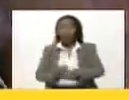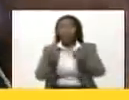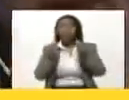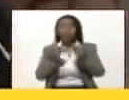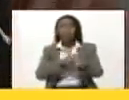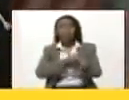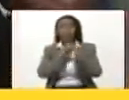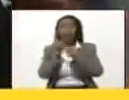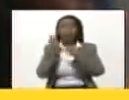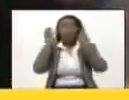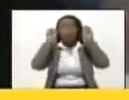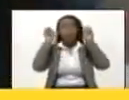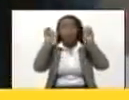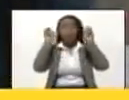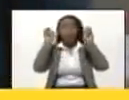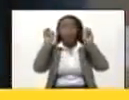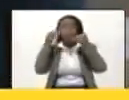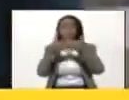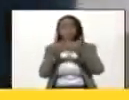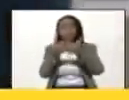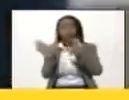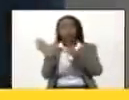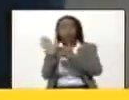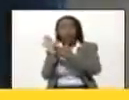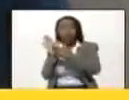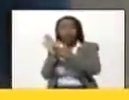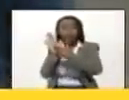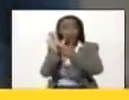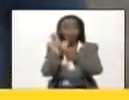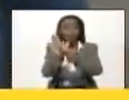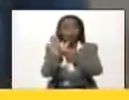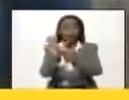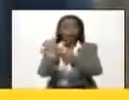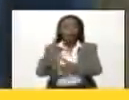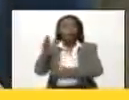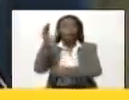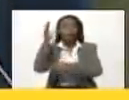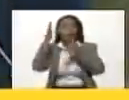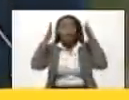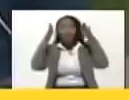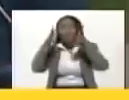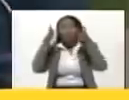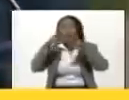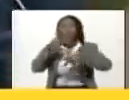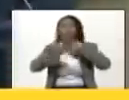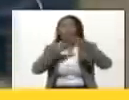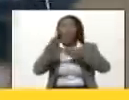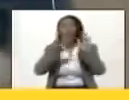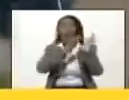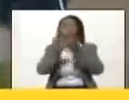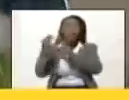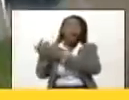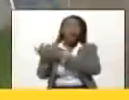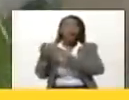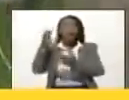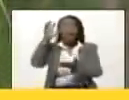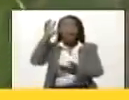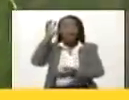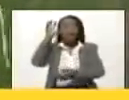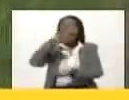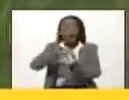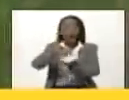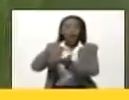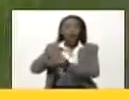que este tema se ventile en el Consejo Político de la Comunidad de Estados Latinoamericanos y